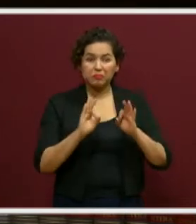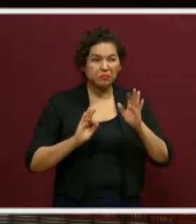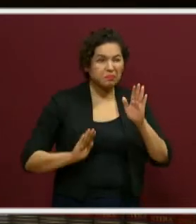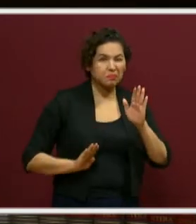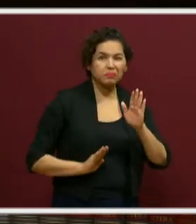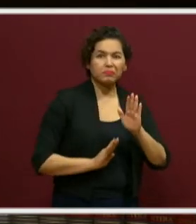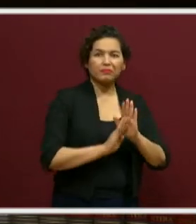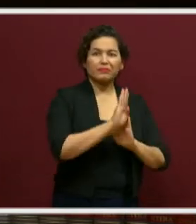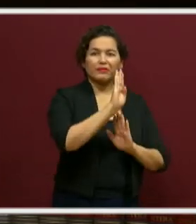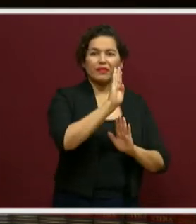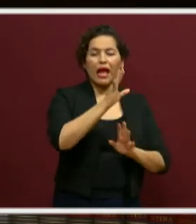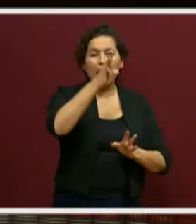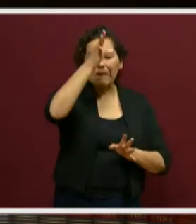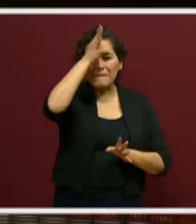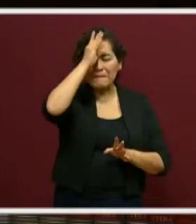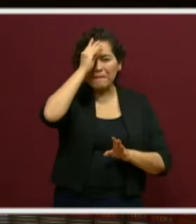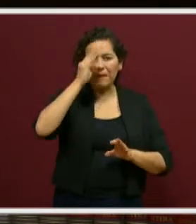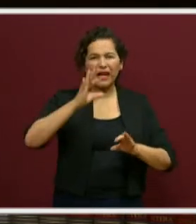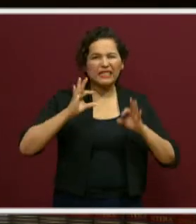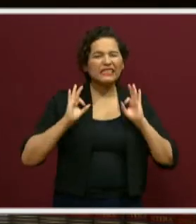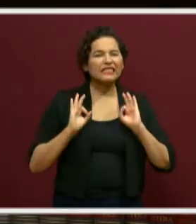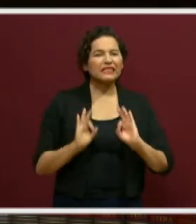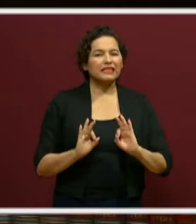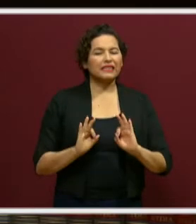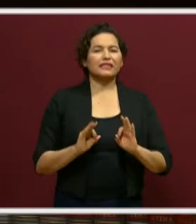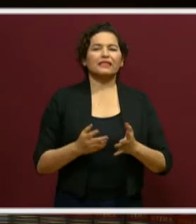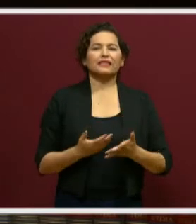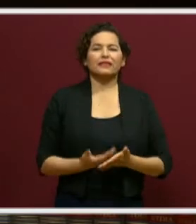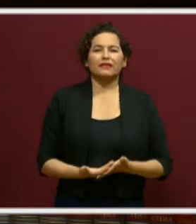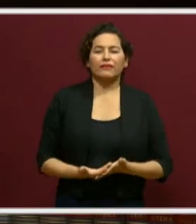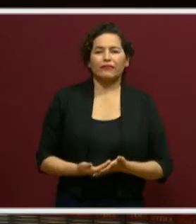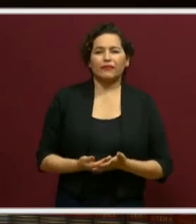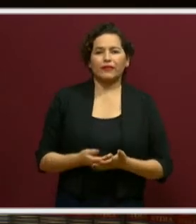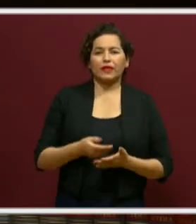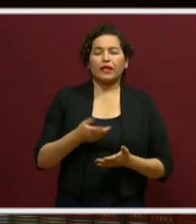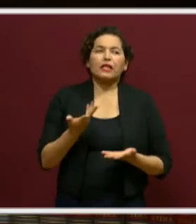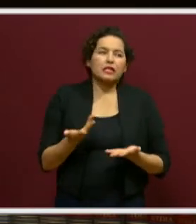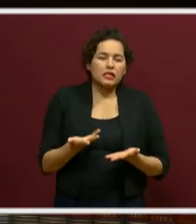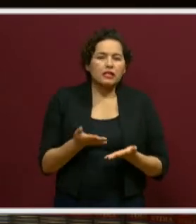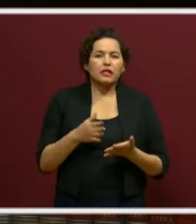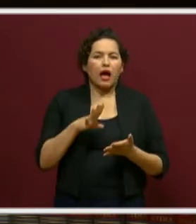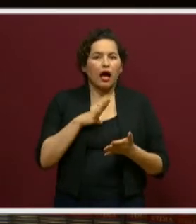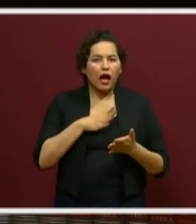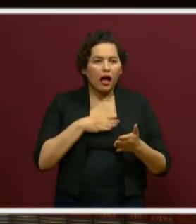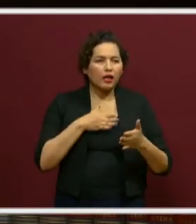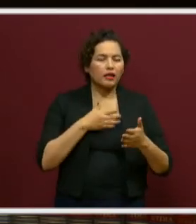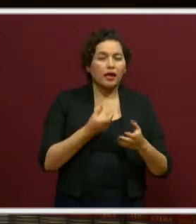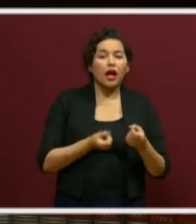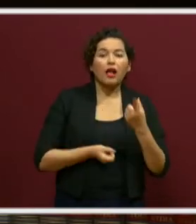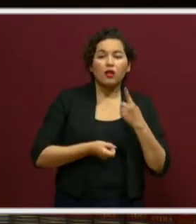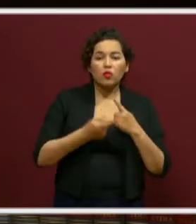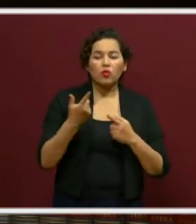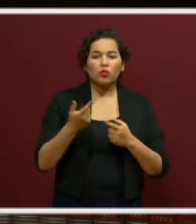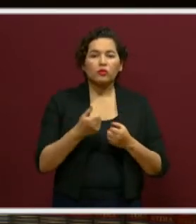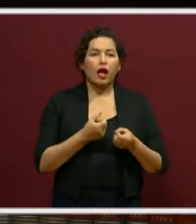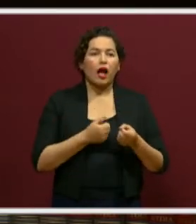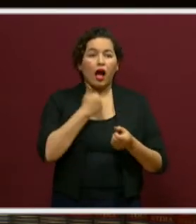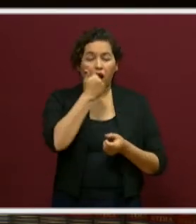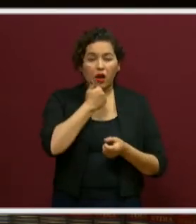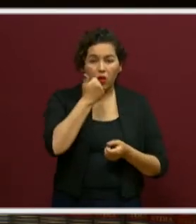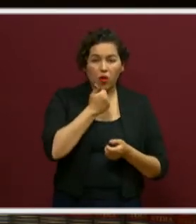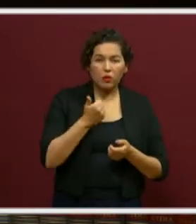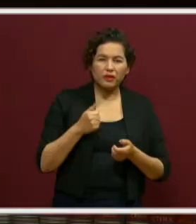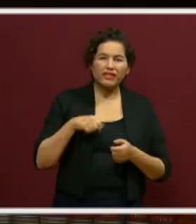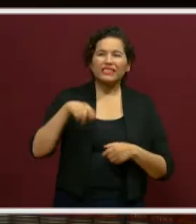alcanzar aprendizajes valiosos, no obstante, la limitación de la intermitencia de algunos alumnos en sus procesos